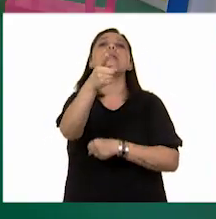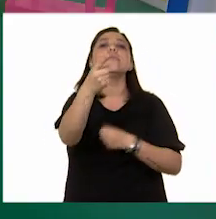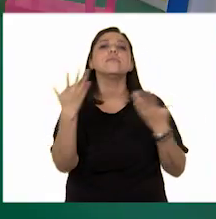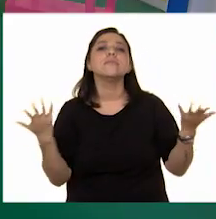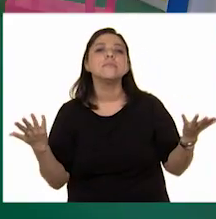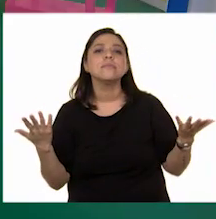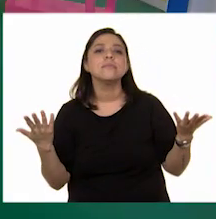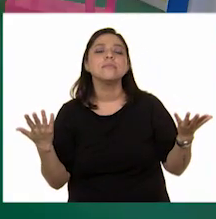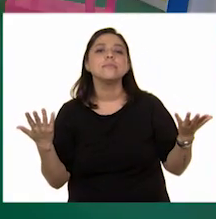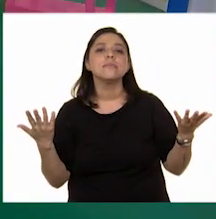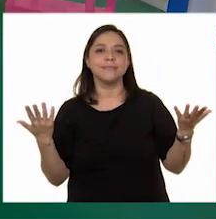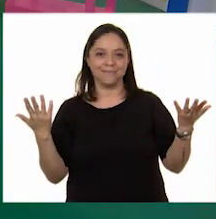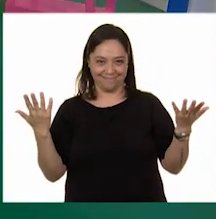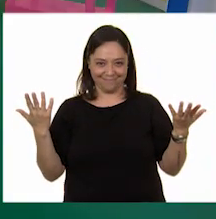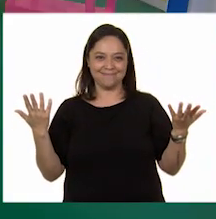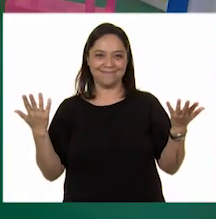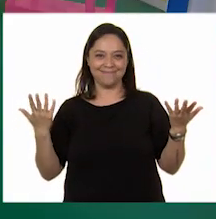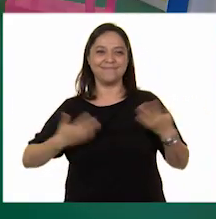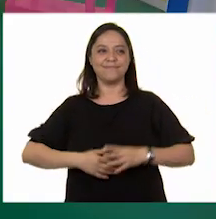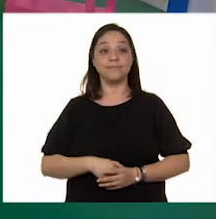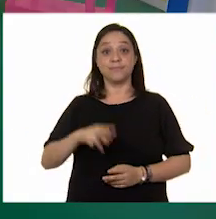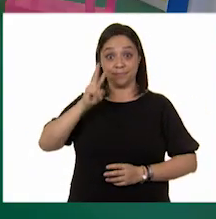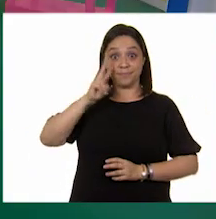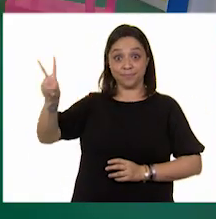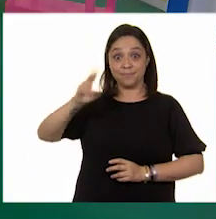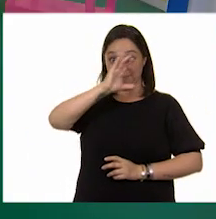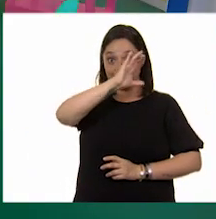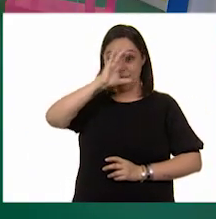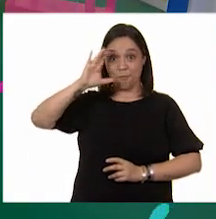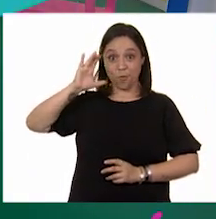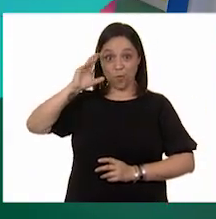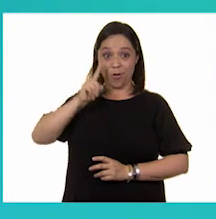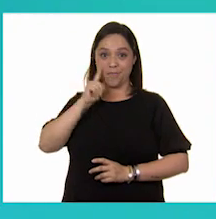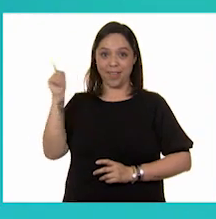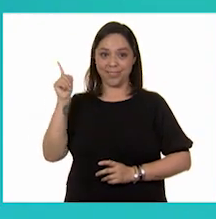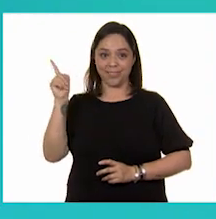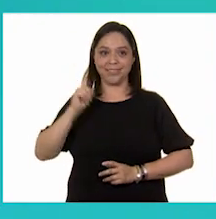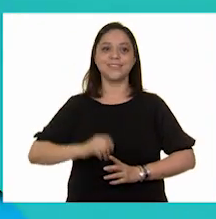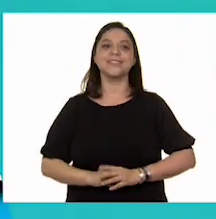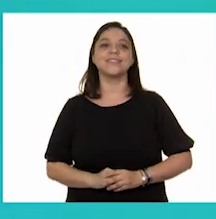A ver, entonces, vamos a ver estas fotografías. A ver, muéstrame estas imágenes.